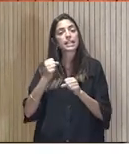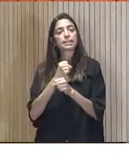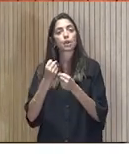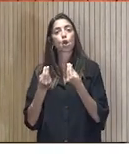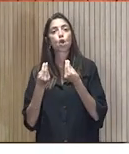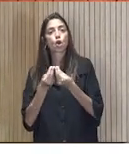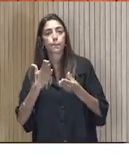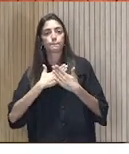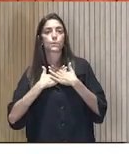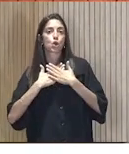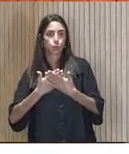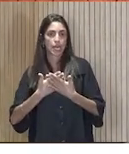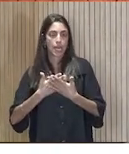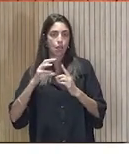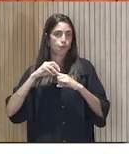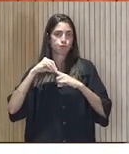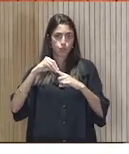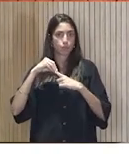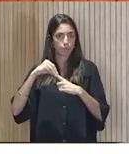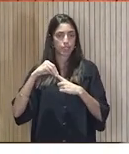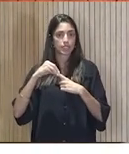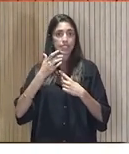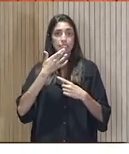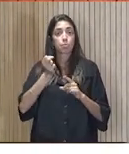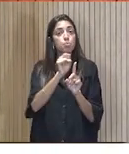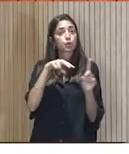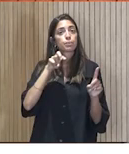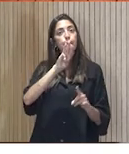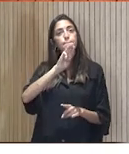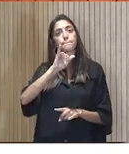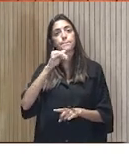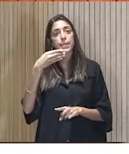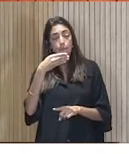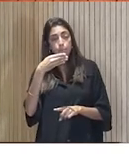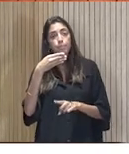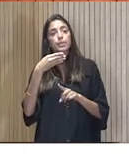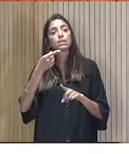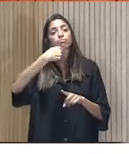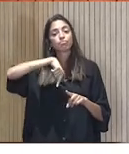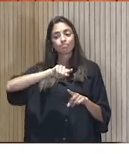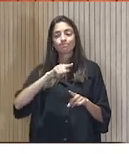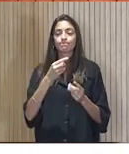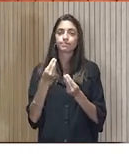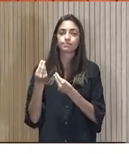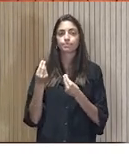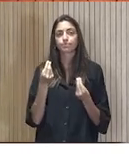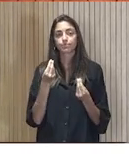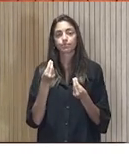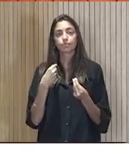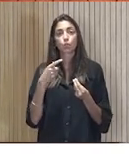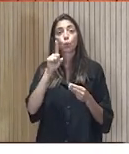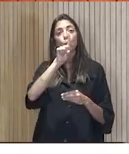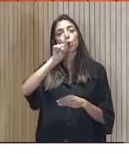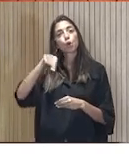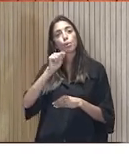fundamentalmente. Si lo miramos desde el punto del PIB, en el PIB, suponemos el 1